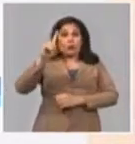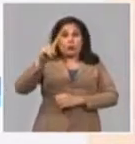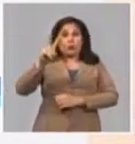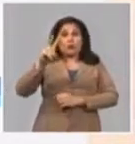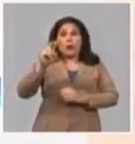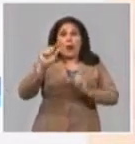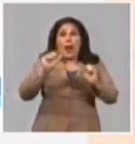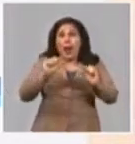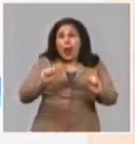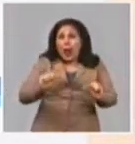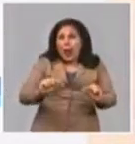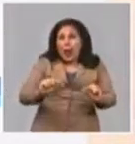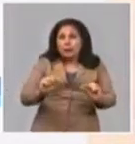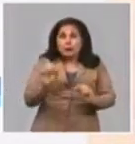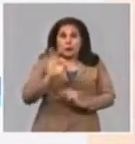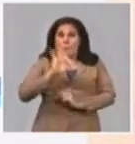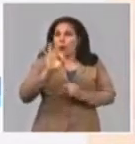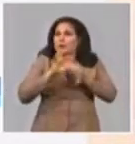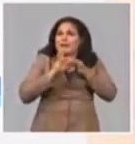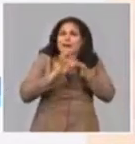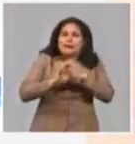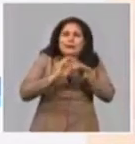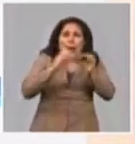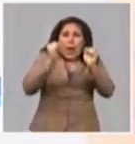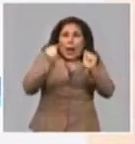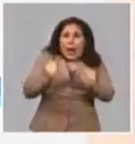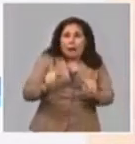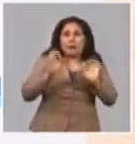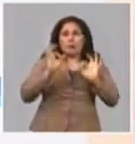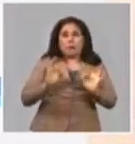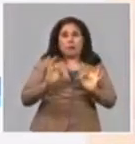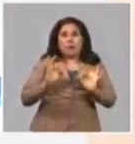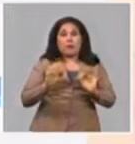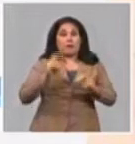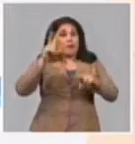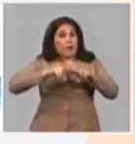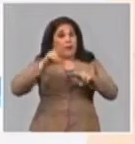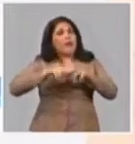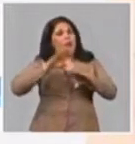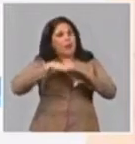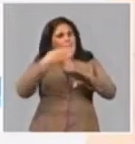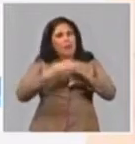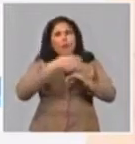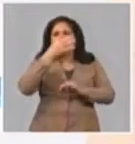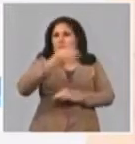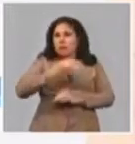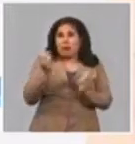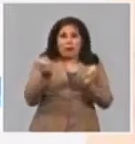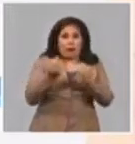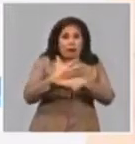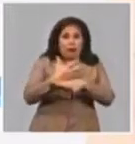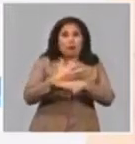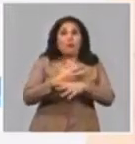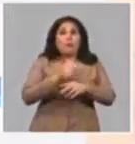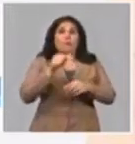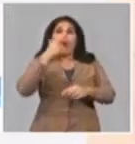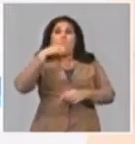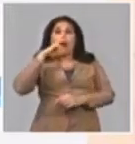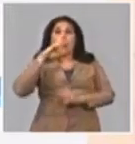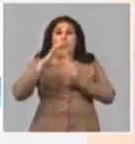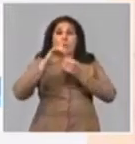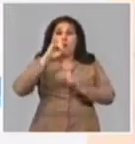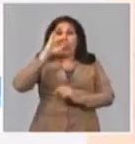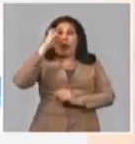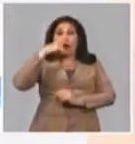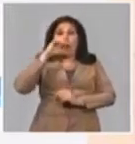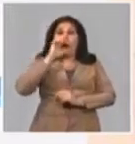desfavorable y 8 en estado crítico. En el caso específico de La Habana, que después nos vamos a referir, Aribonago está desfavorable,